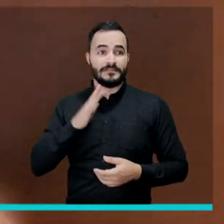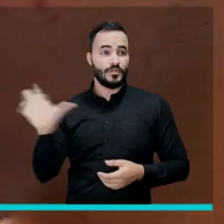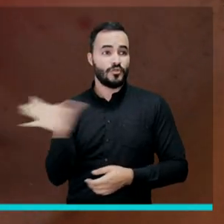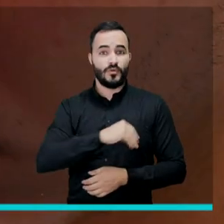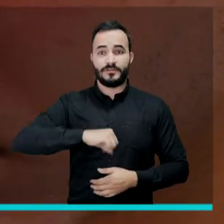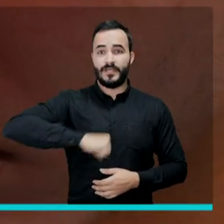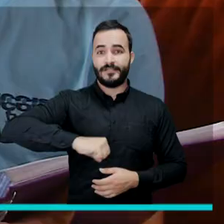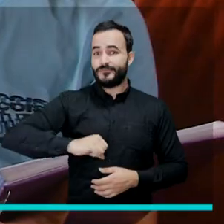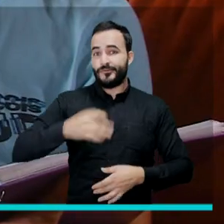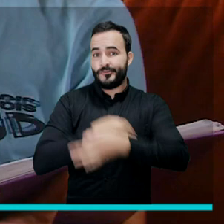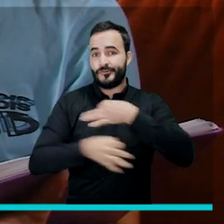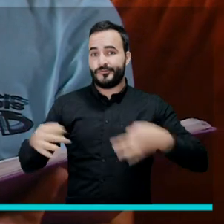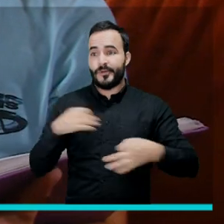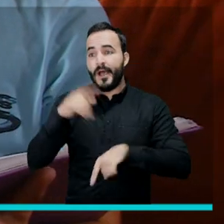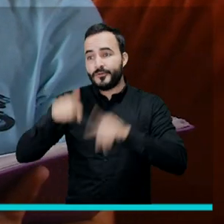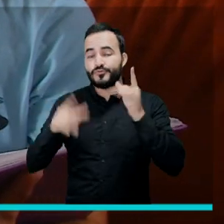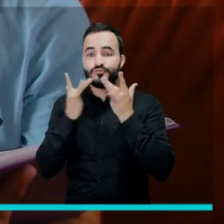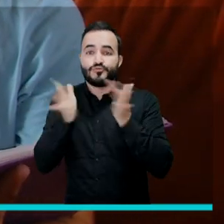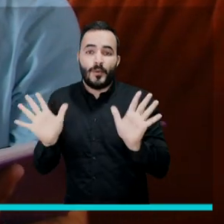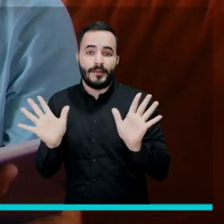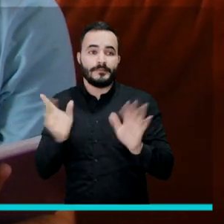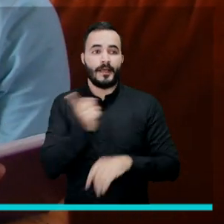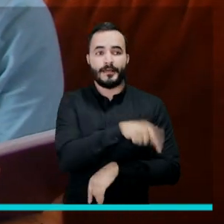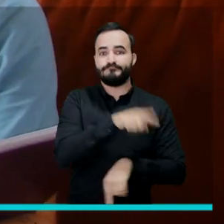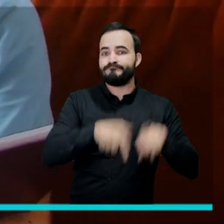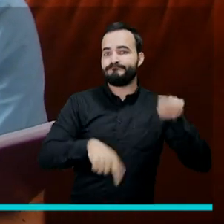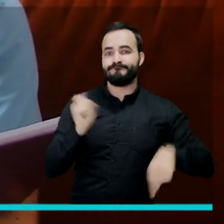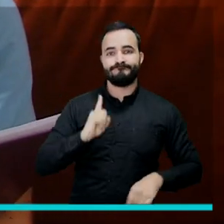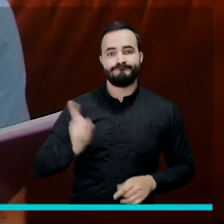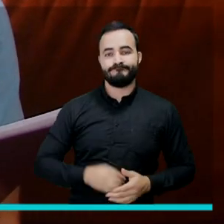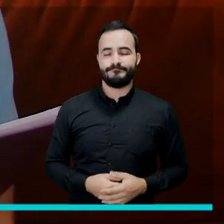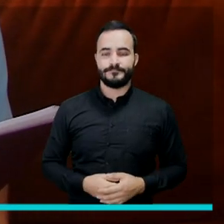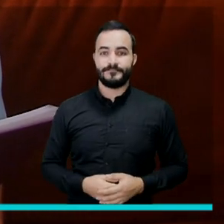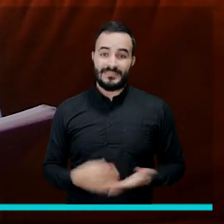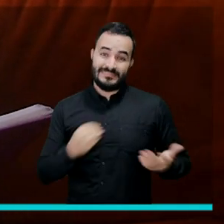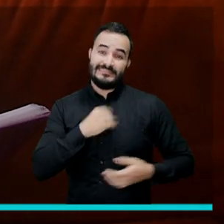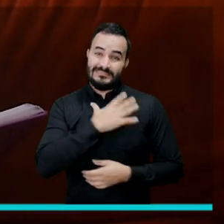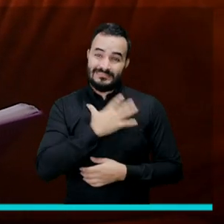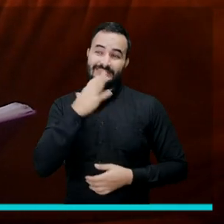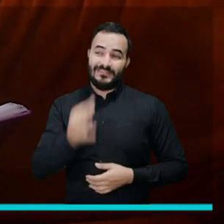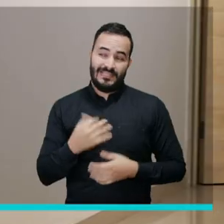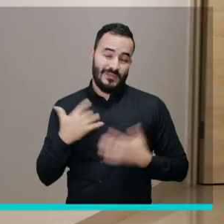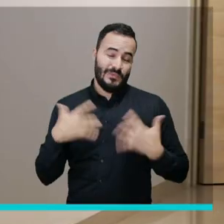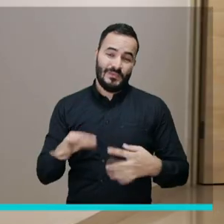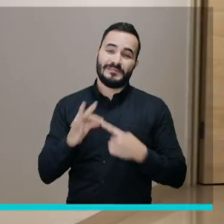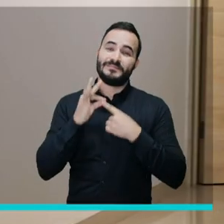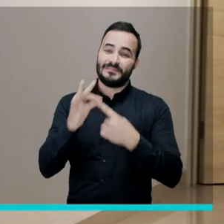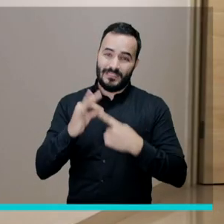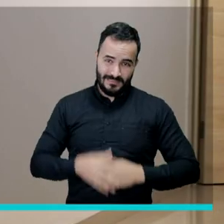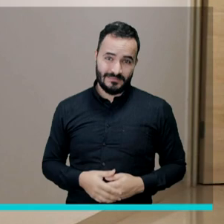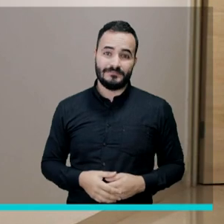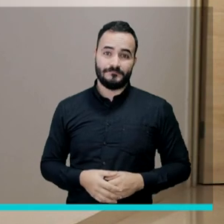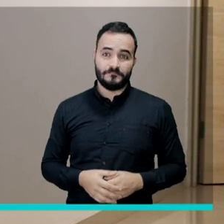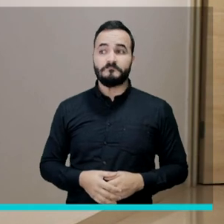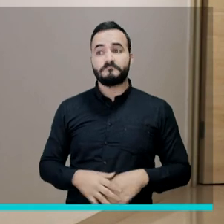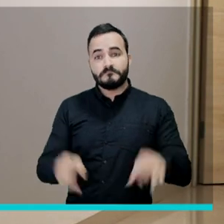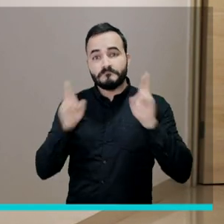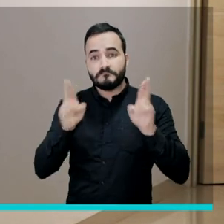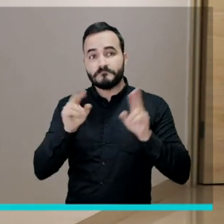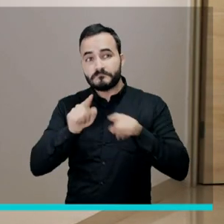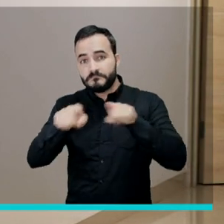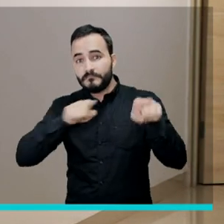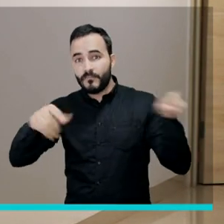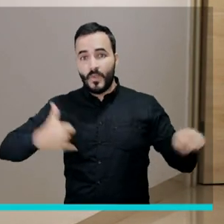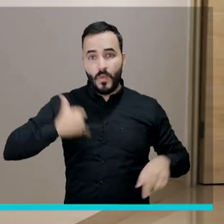convertido en un privilegio. Una oportunidad inmensa, es muy importante y ojalá estos